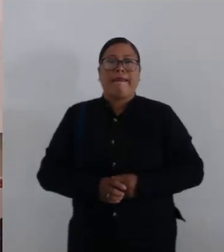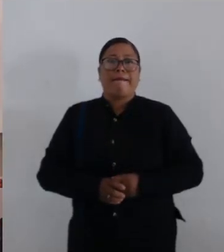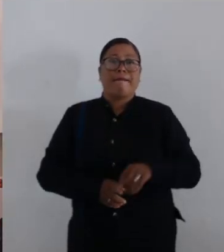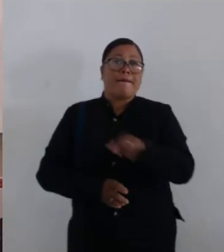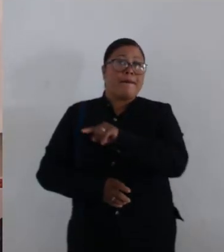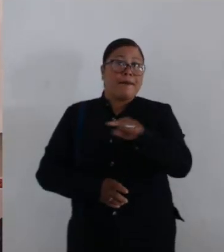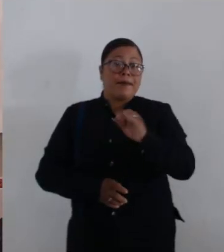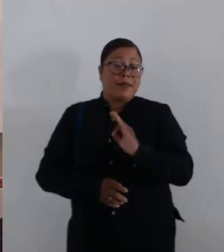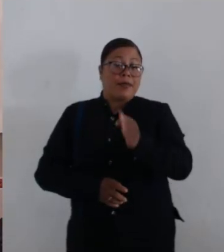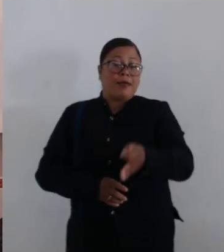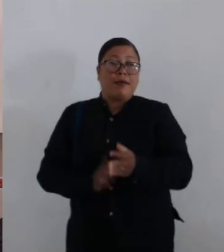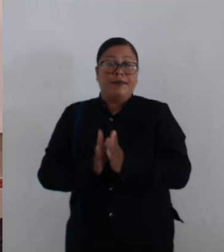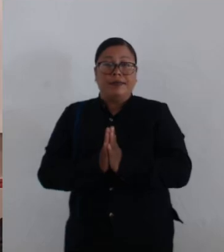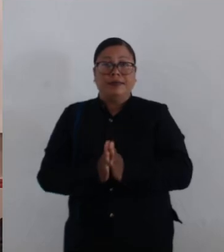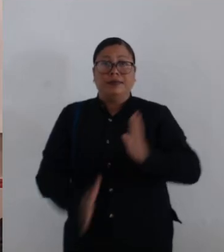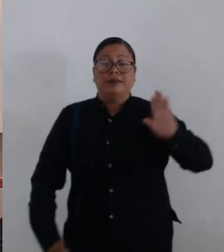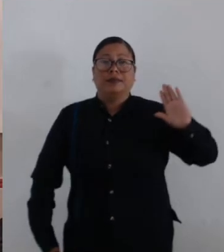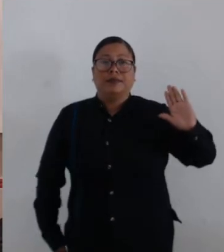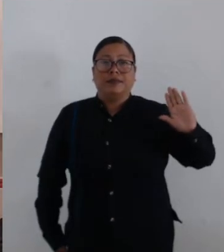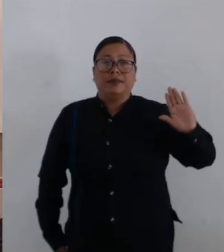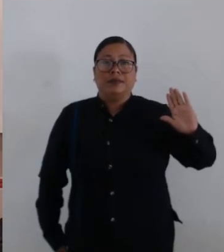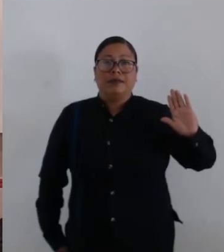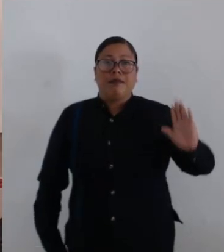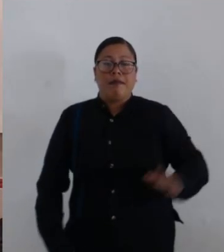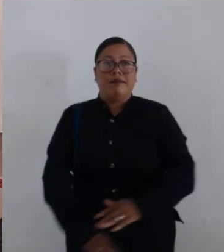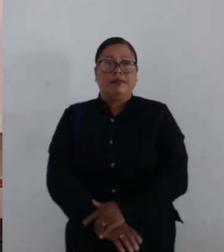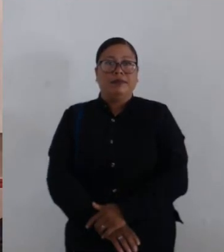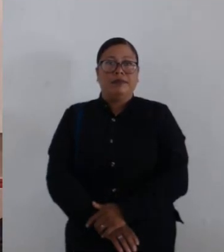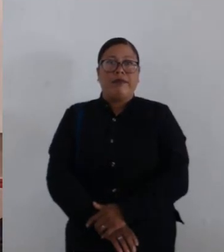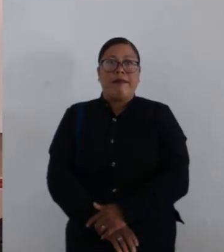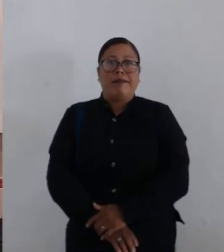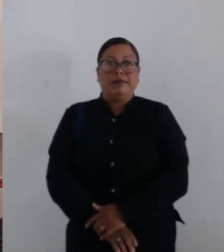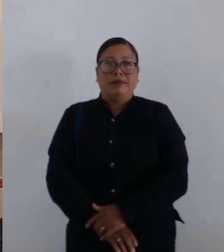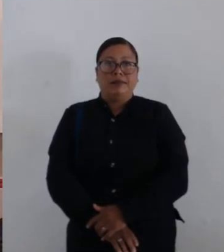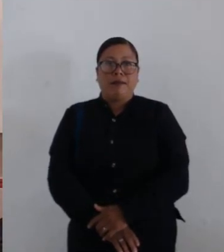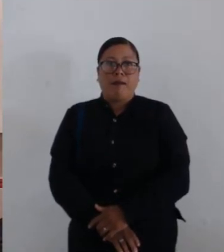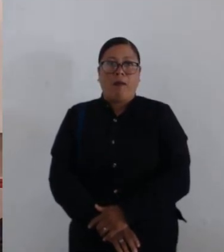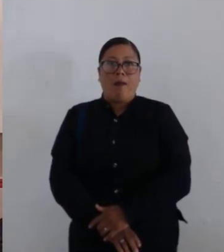cuenta. Quienes estén a favor de la aprobación, sírvanse levantar la mano.